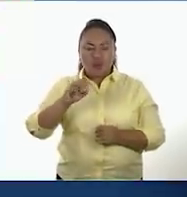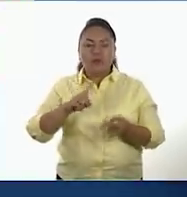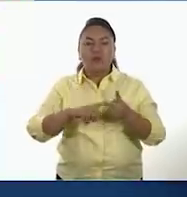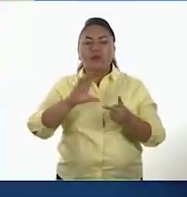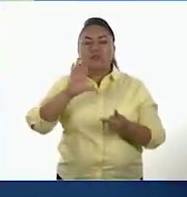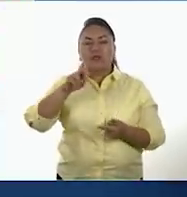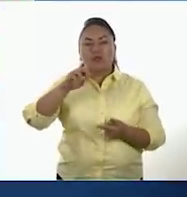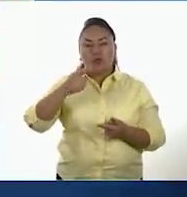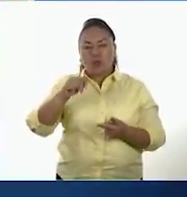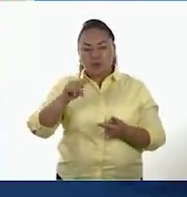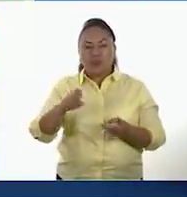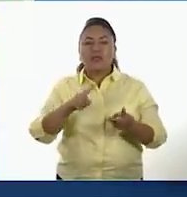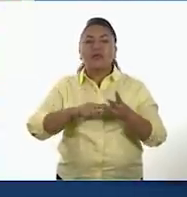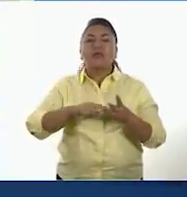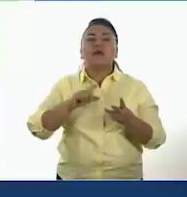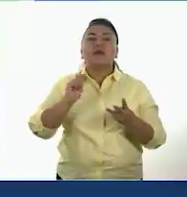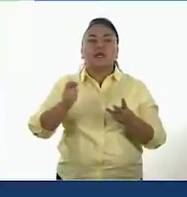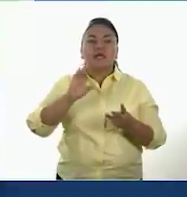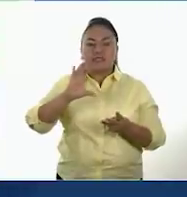y Chalcatzingo.